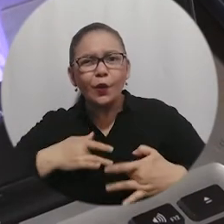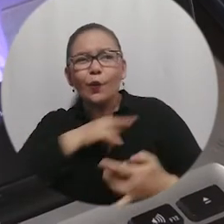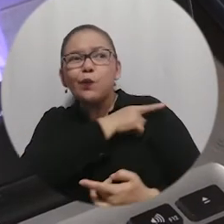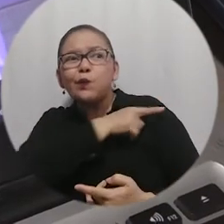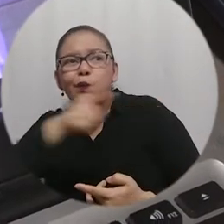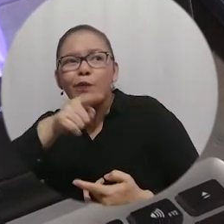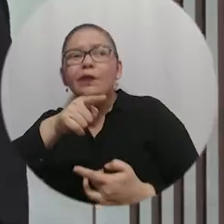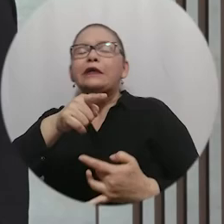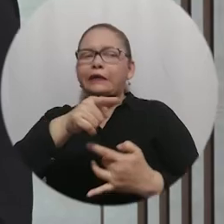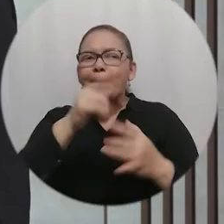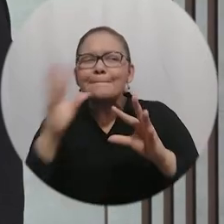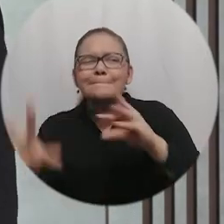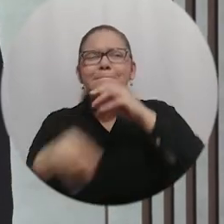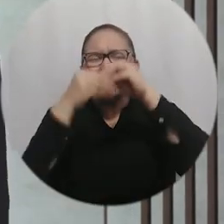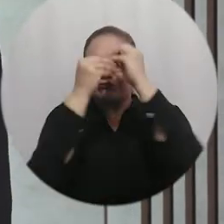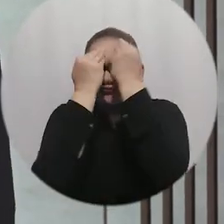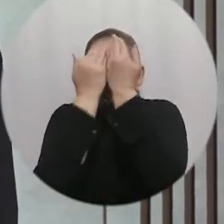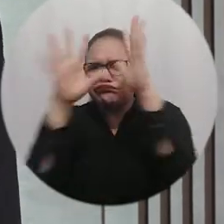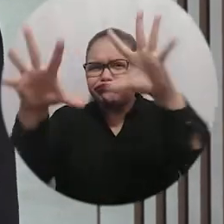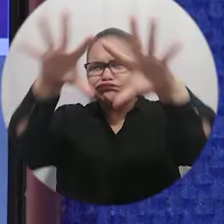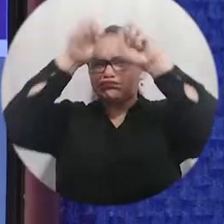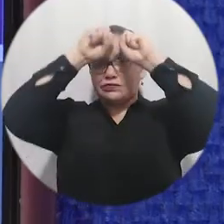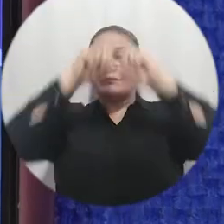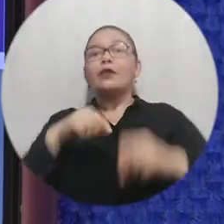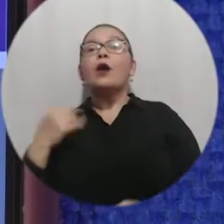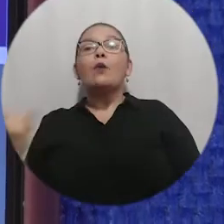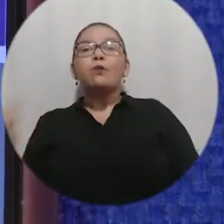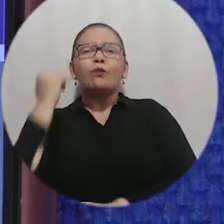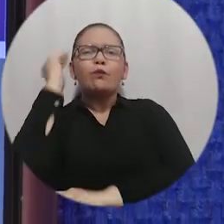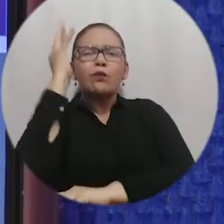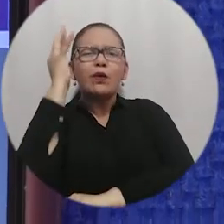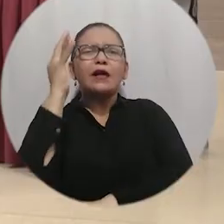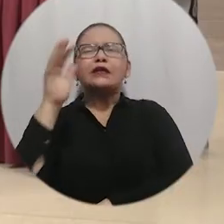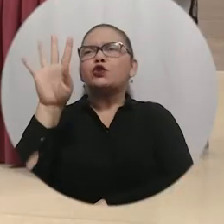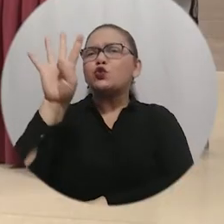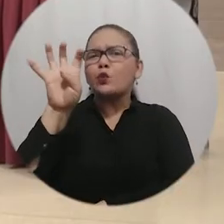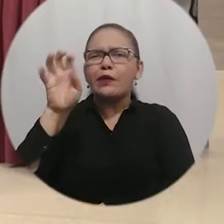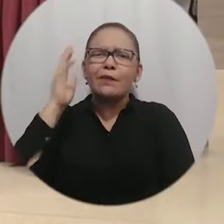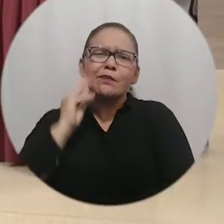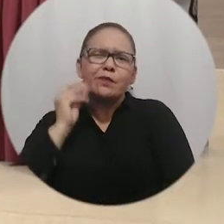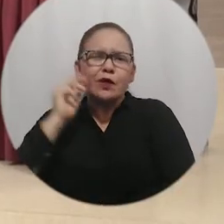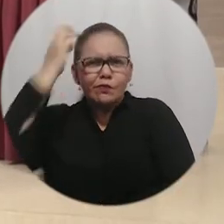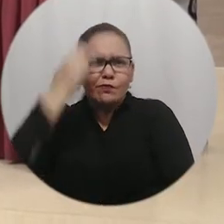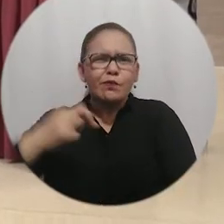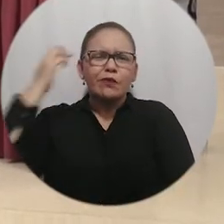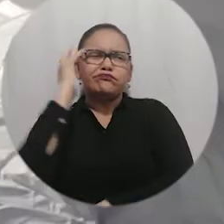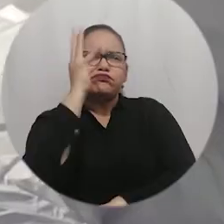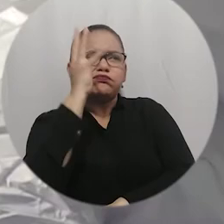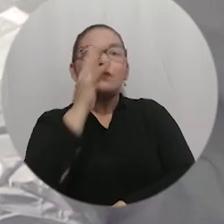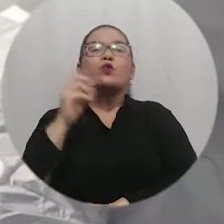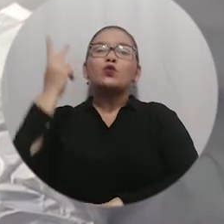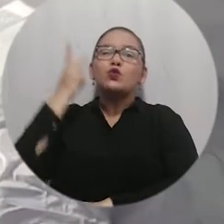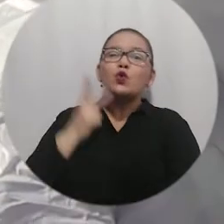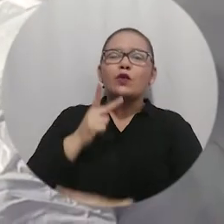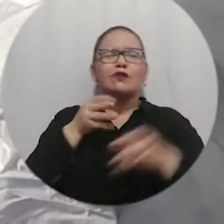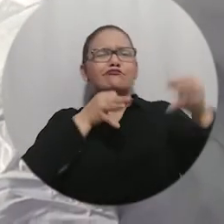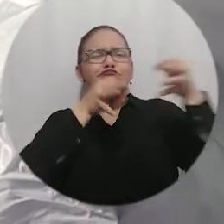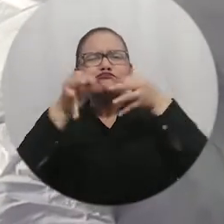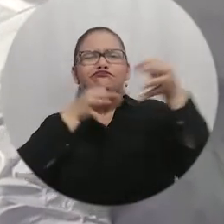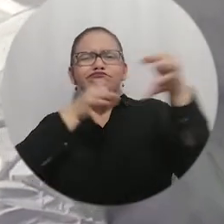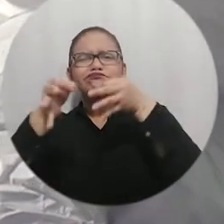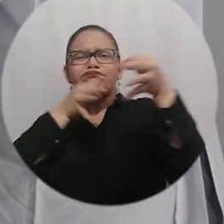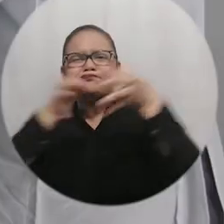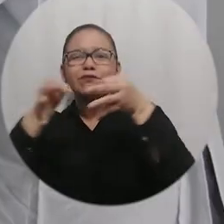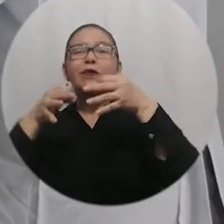Con la participación de nueve especialistas durante dos días se pudo actualizar conocimientos y aterrizar en casos específicos de dolor que se han